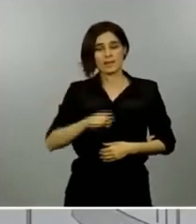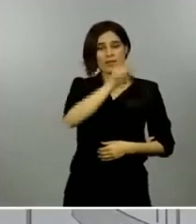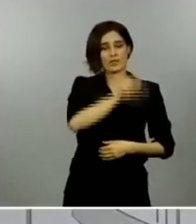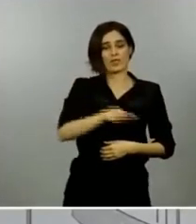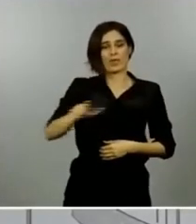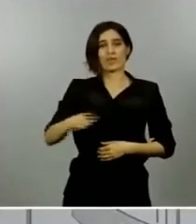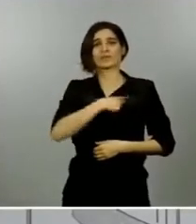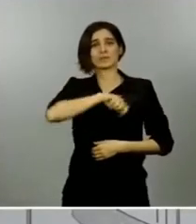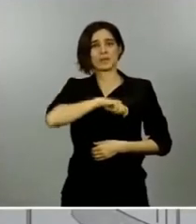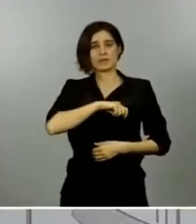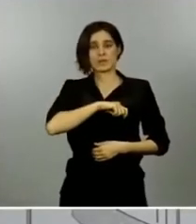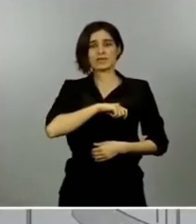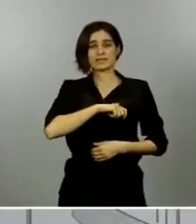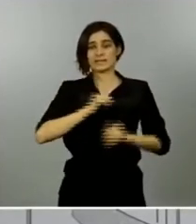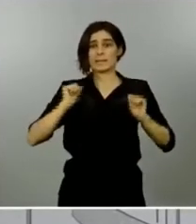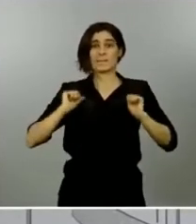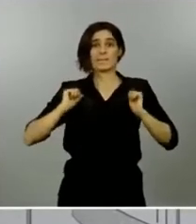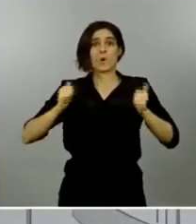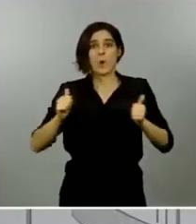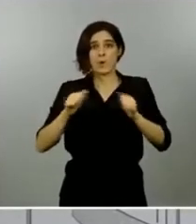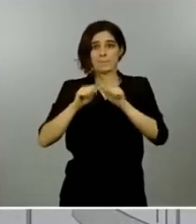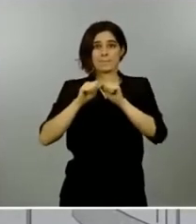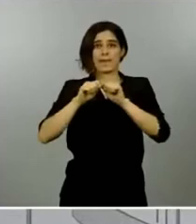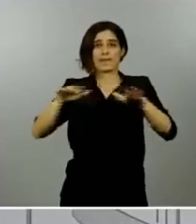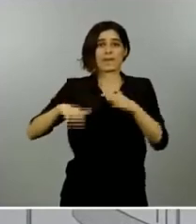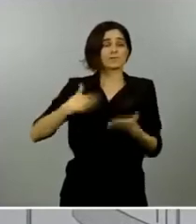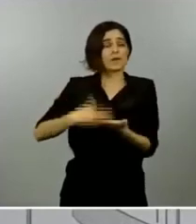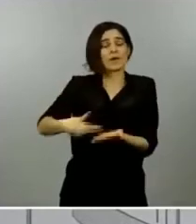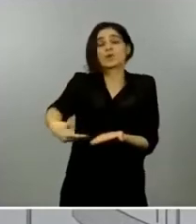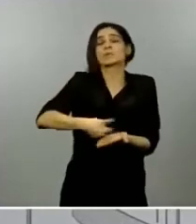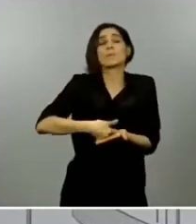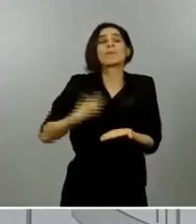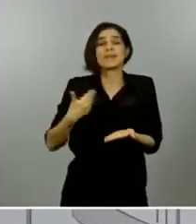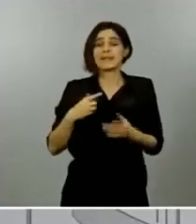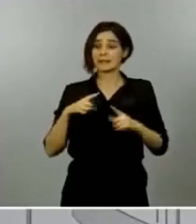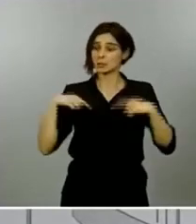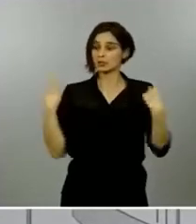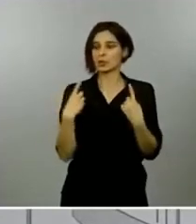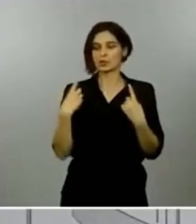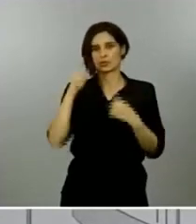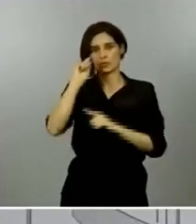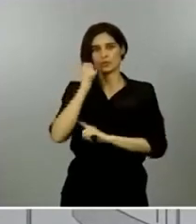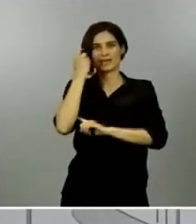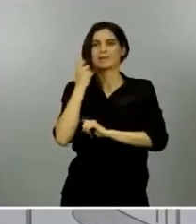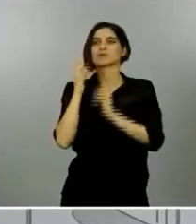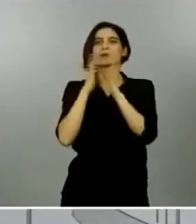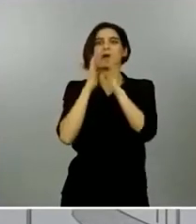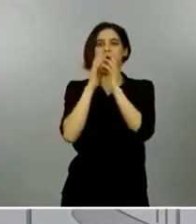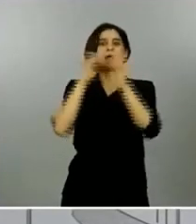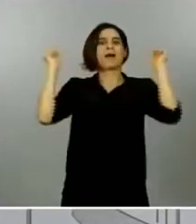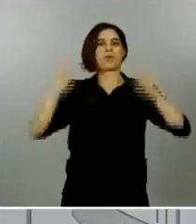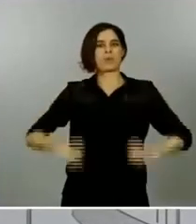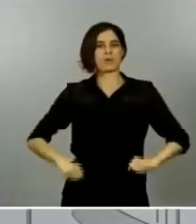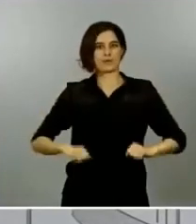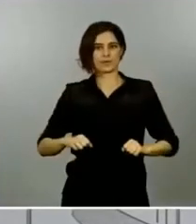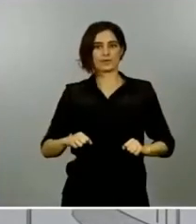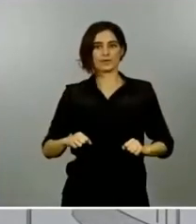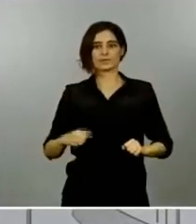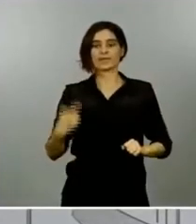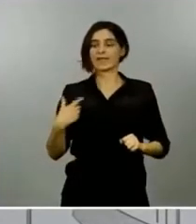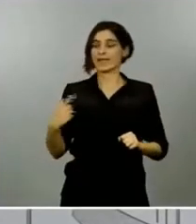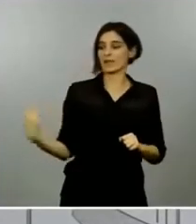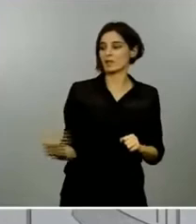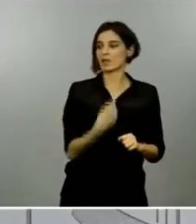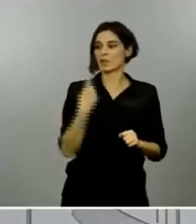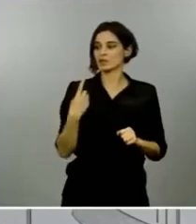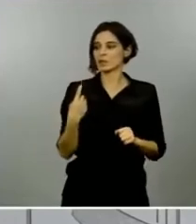desde el inicio de la pandemia. Que lleguemos a acuerdos, y que fomentemos entre todos la estabilidad en nuestro país en este momento